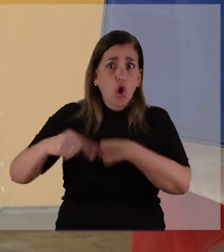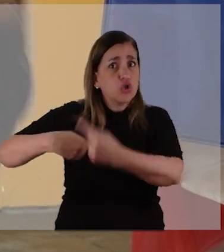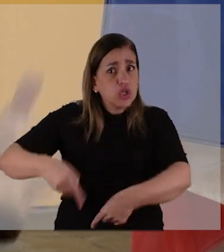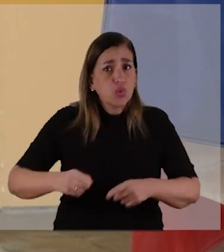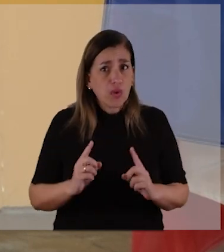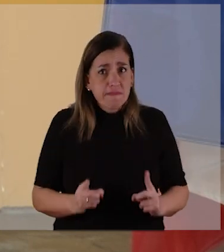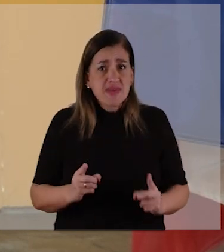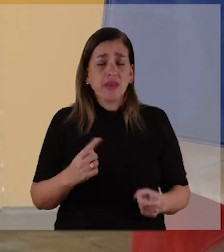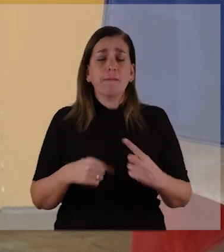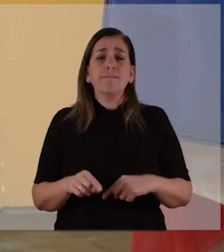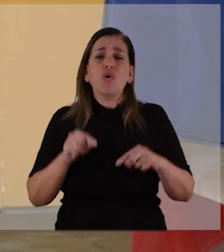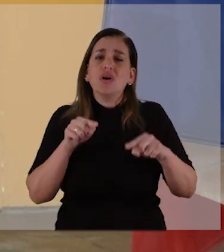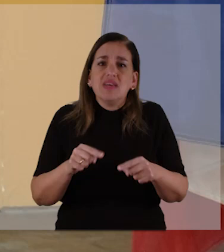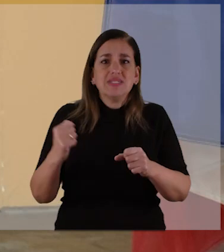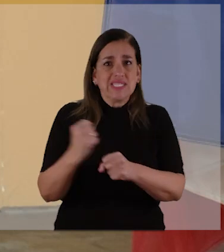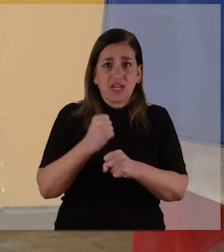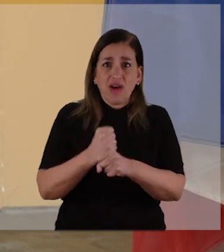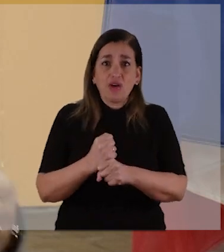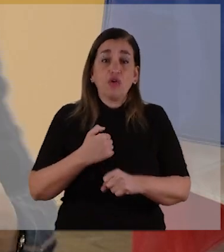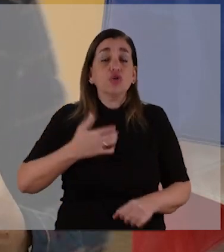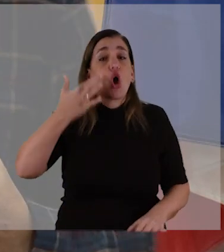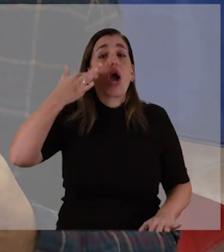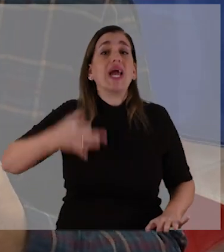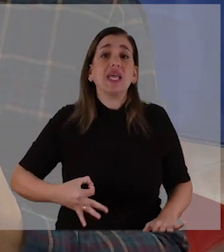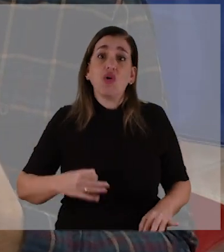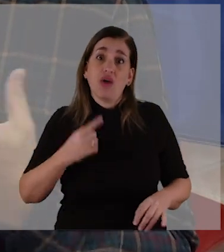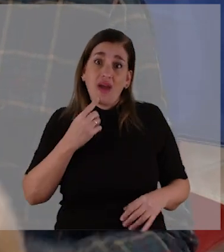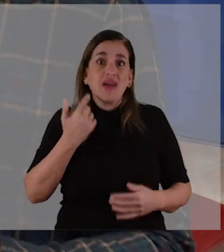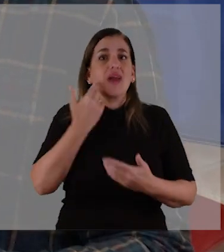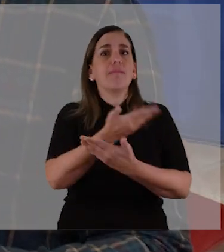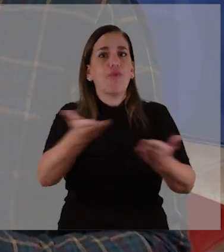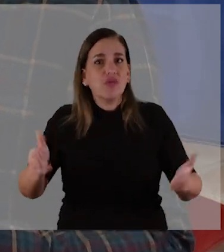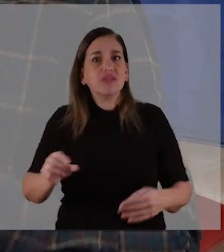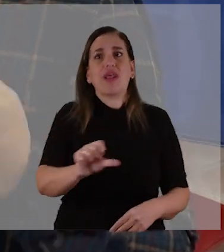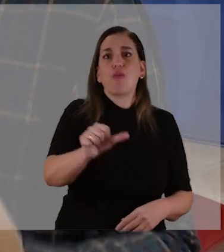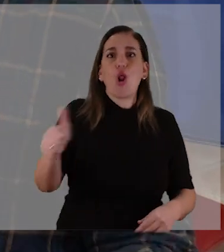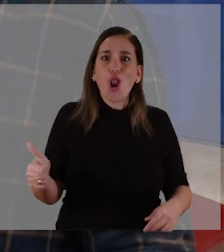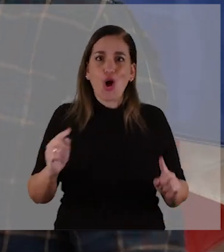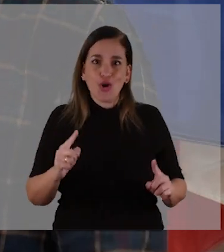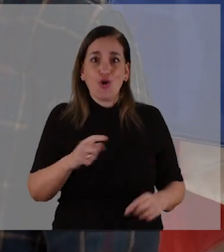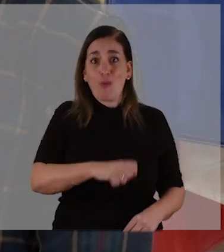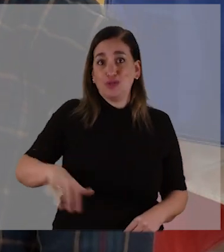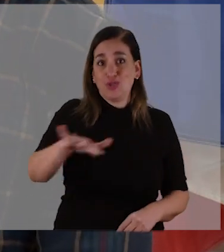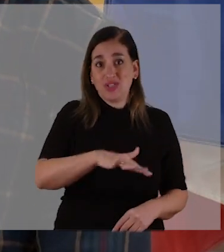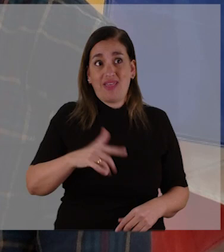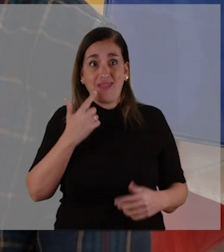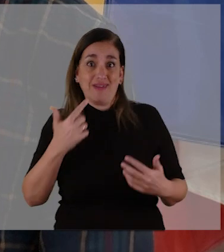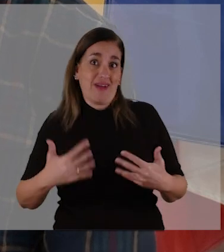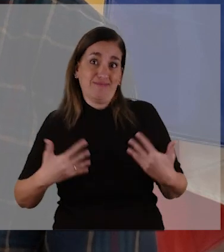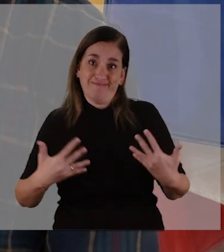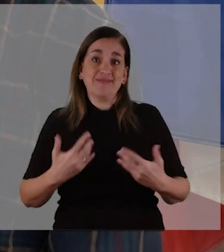siga adelante. Y esas son acciones que me parece que hay que celebrar como